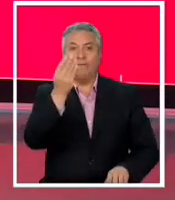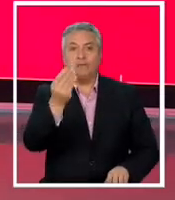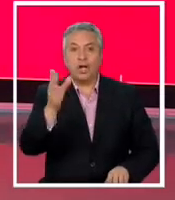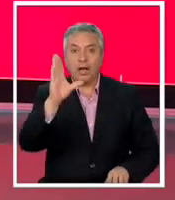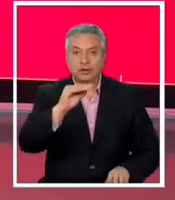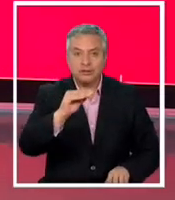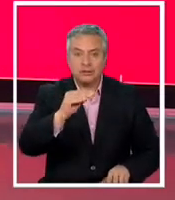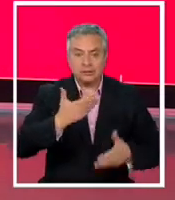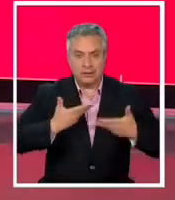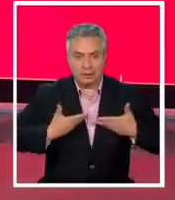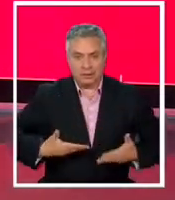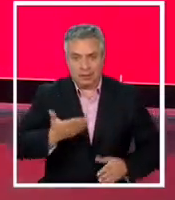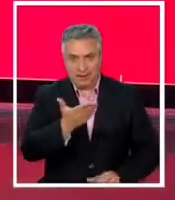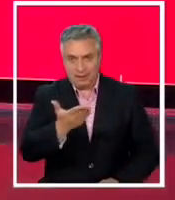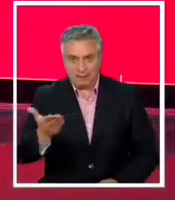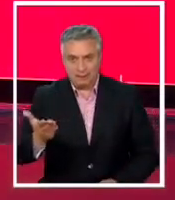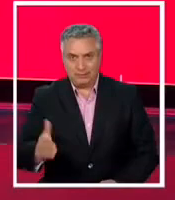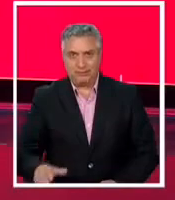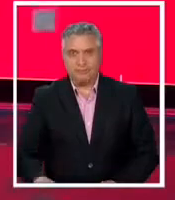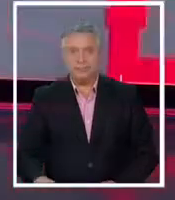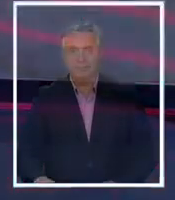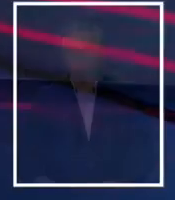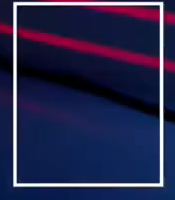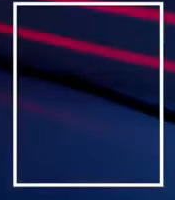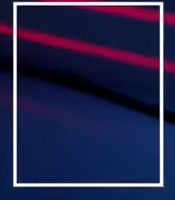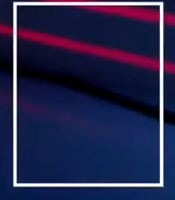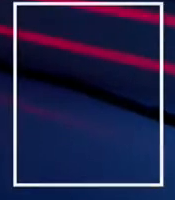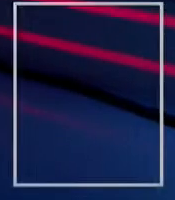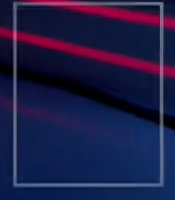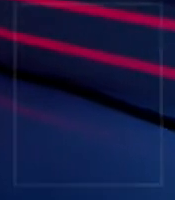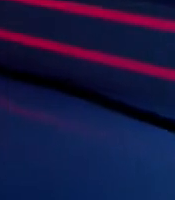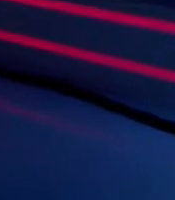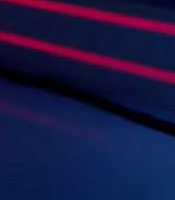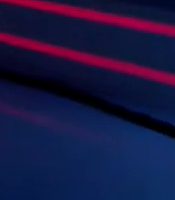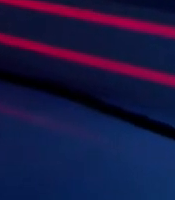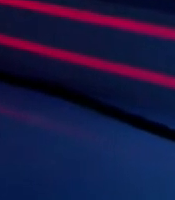descansen que no no